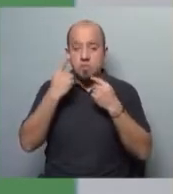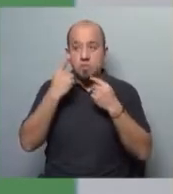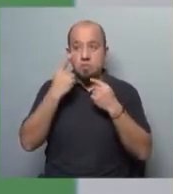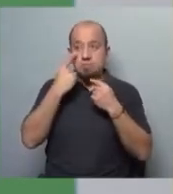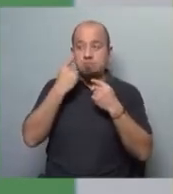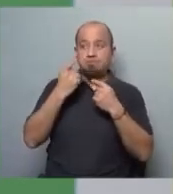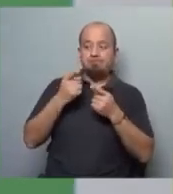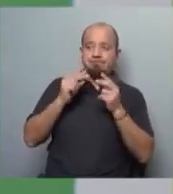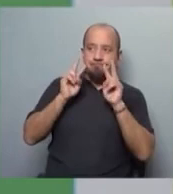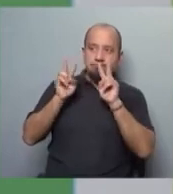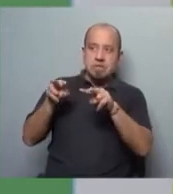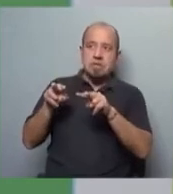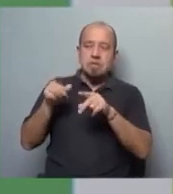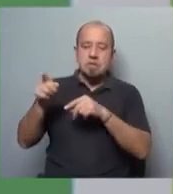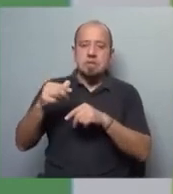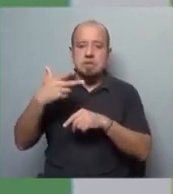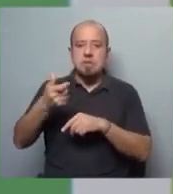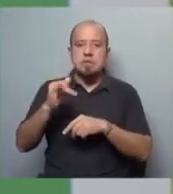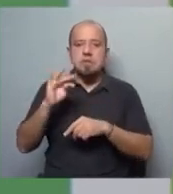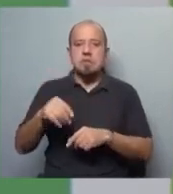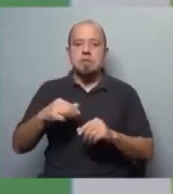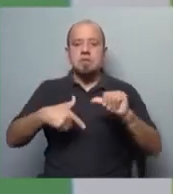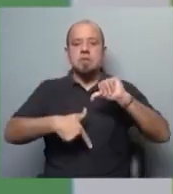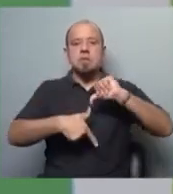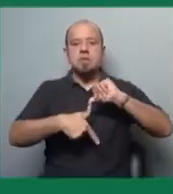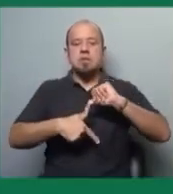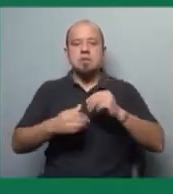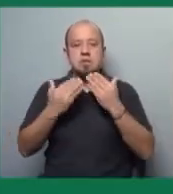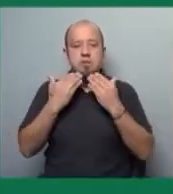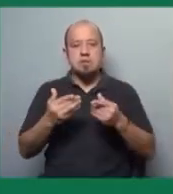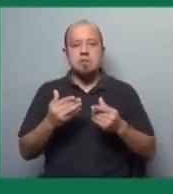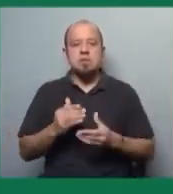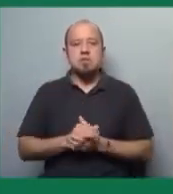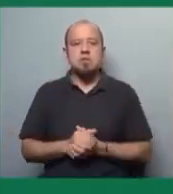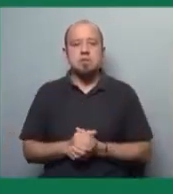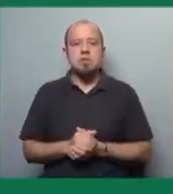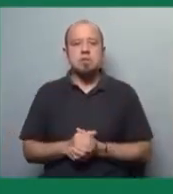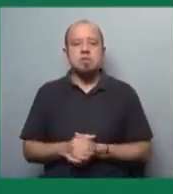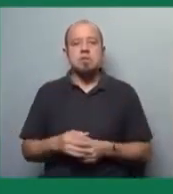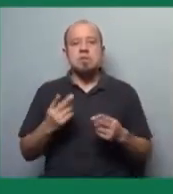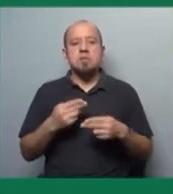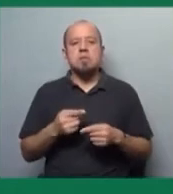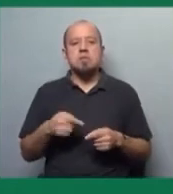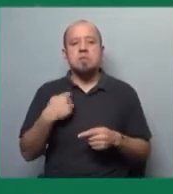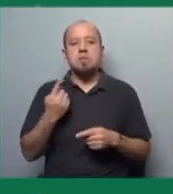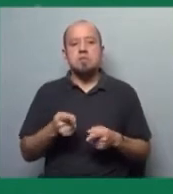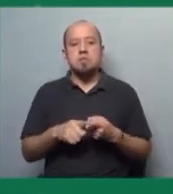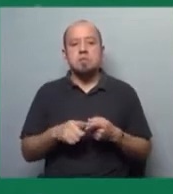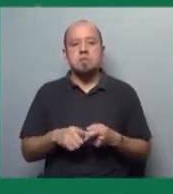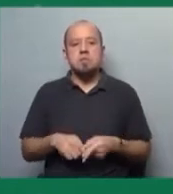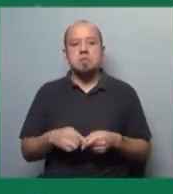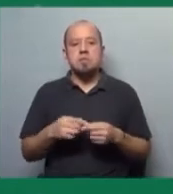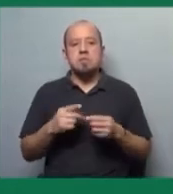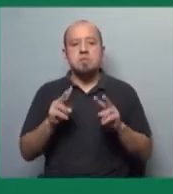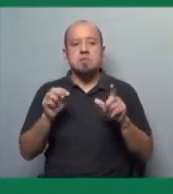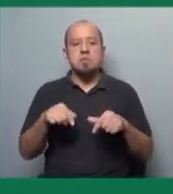Haití como parte de esta gran comunidad que somos de América Latina y del Caribe. Iván, muchísimas gracias. Nosotros hacemos una pausa y en el último bloque nos vamos a